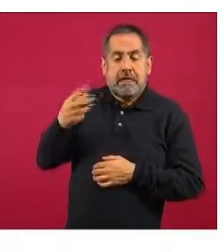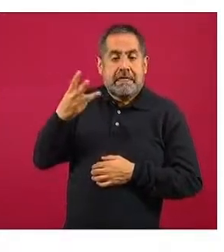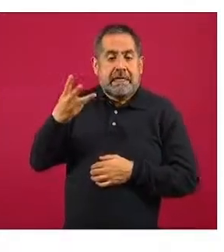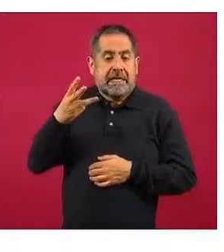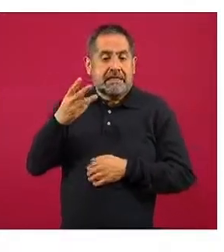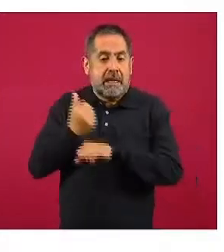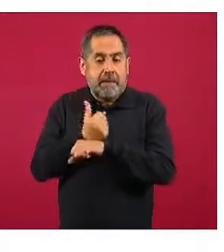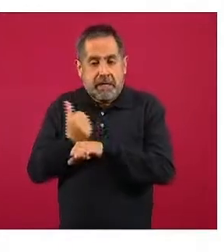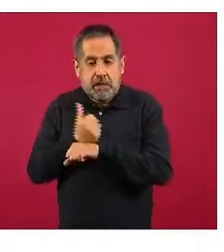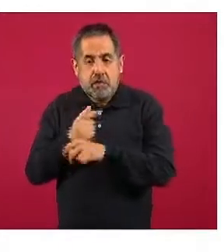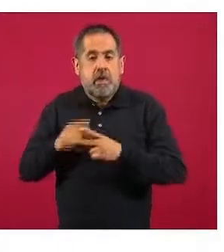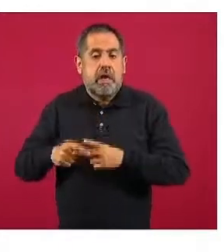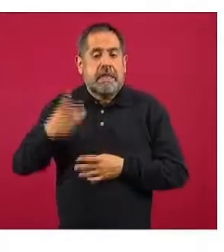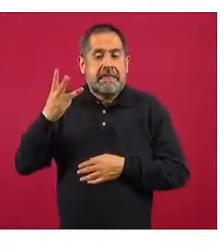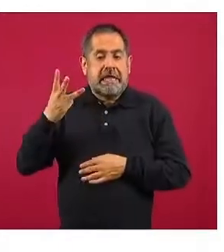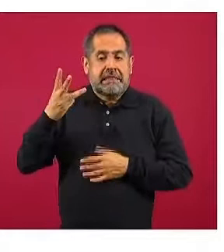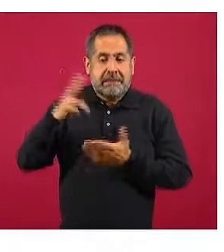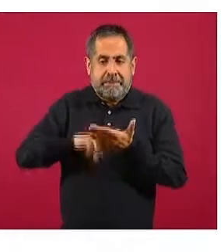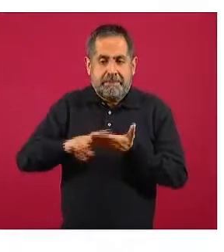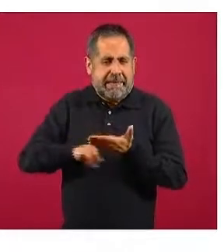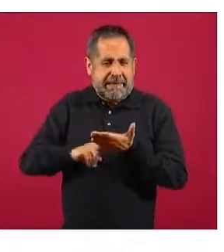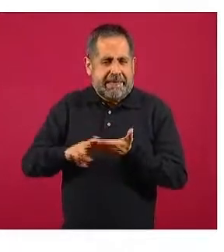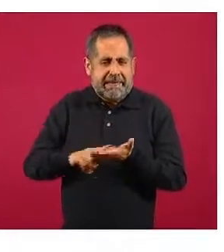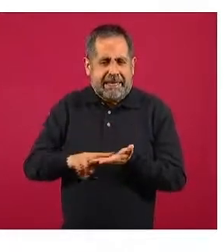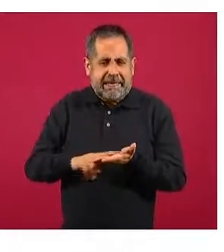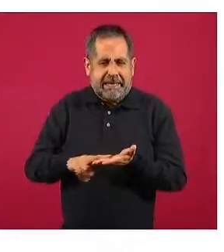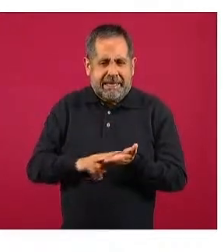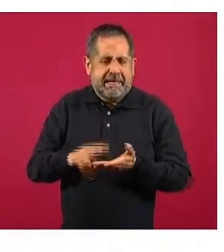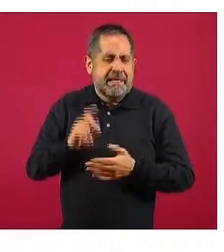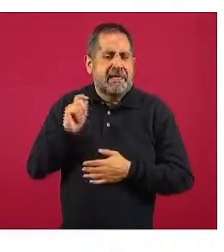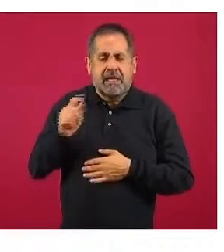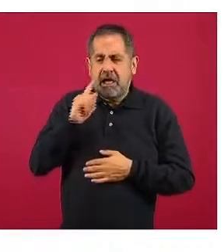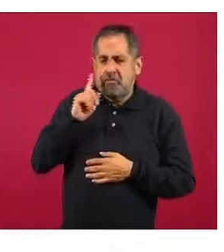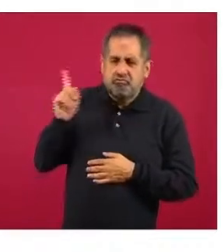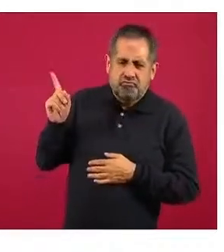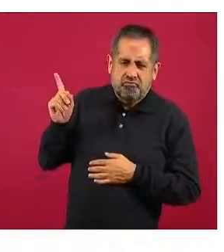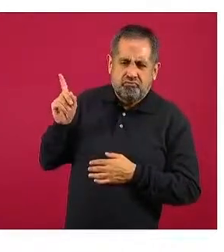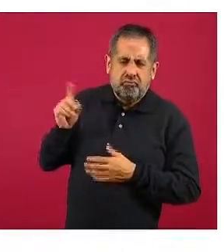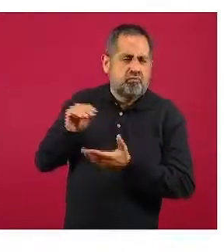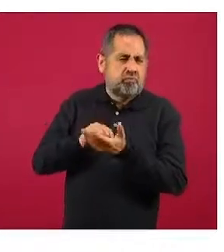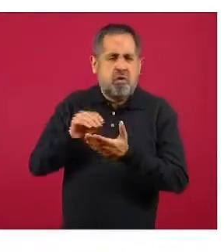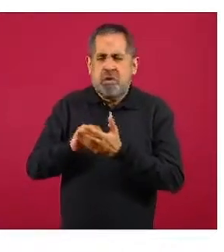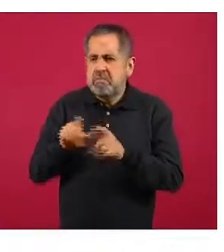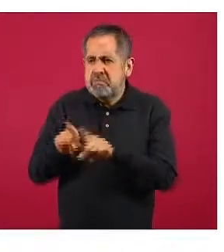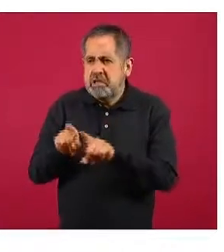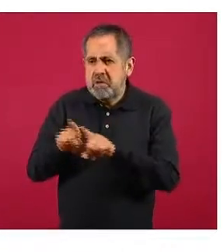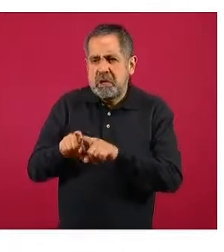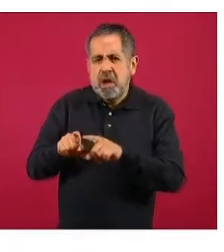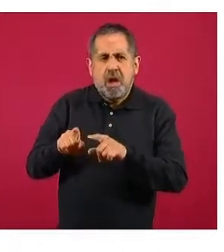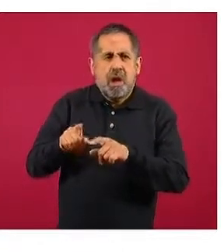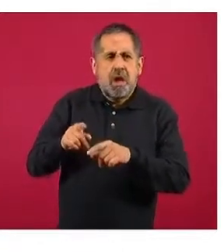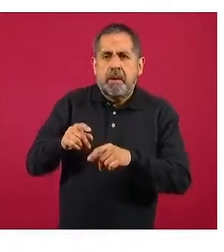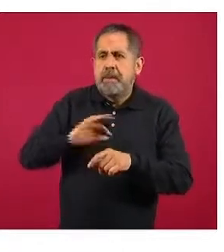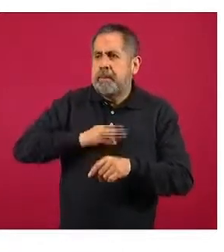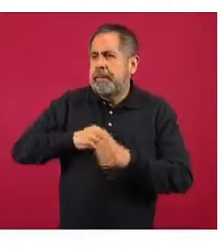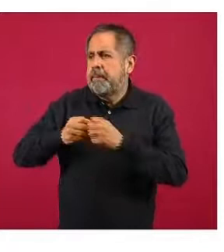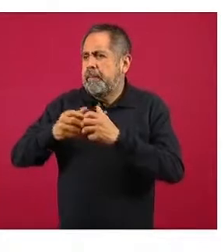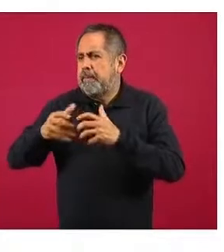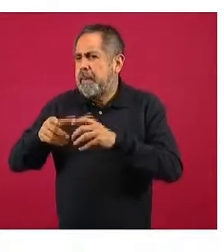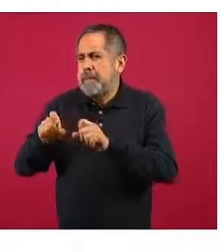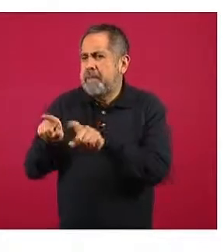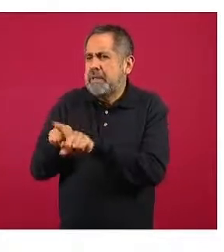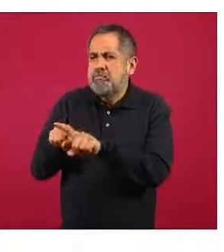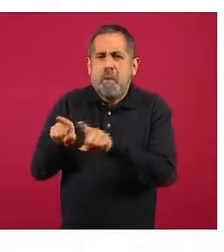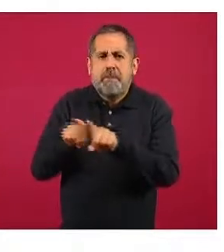amarillo y tres en verde, que además son estas entidades las que se han mantenido en este nivel de riesgo prácticamente ya en las últimas